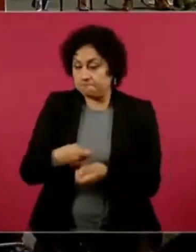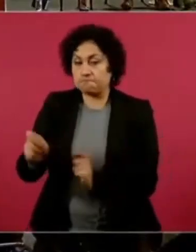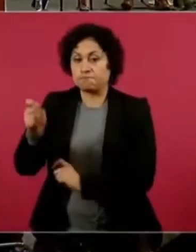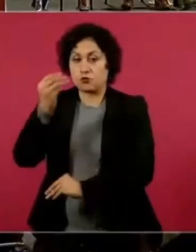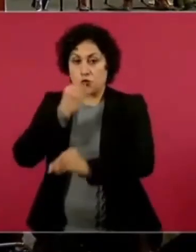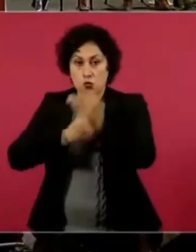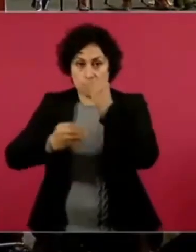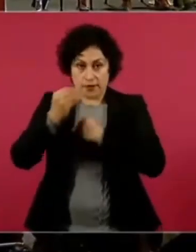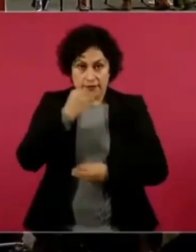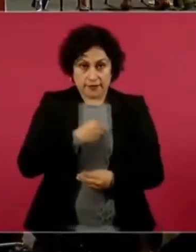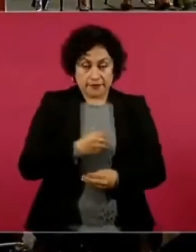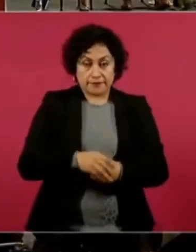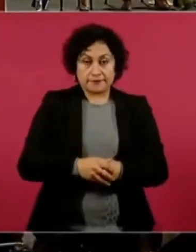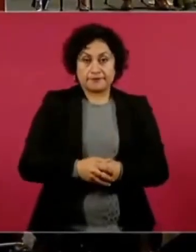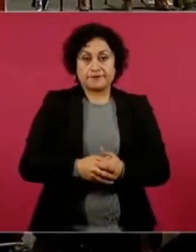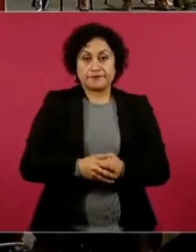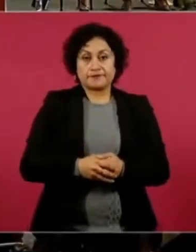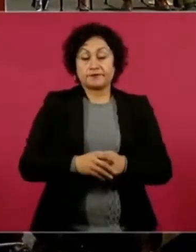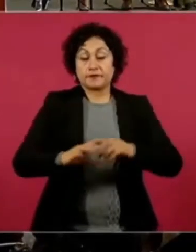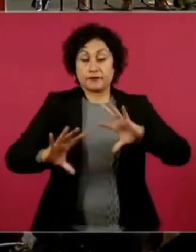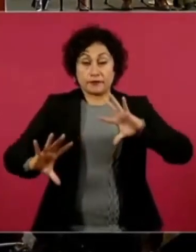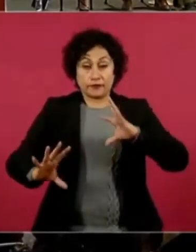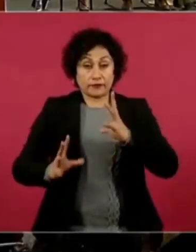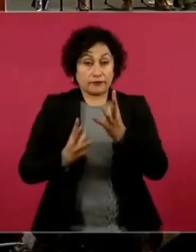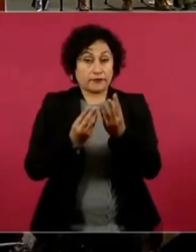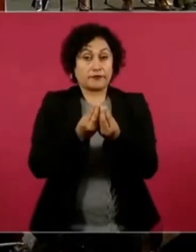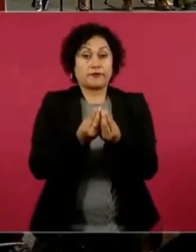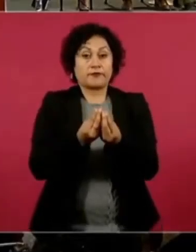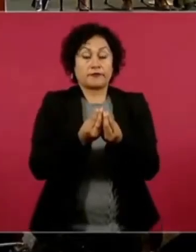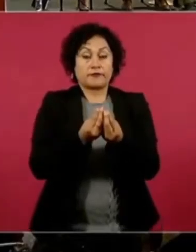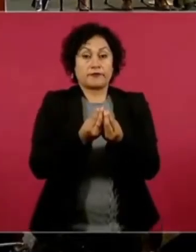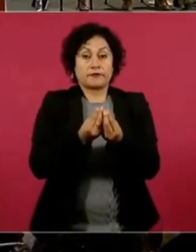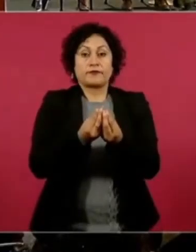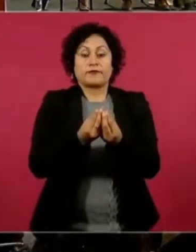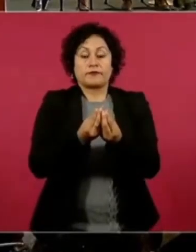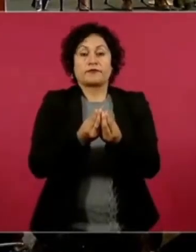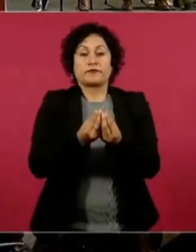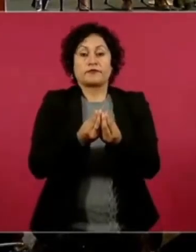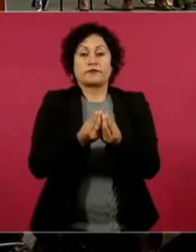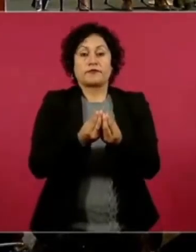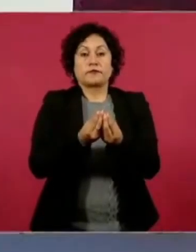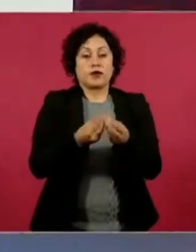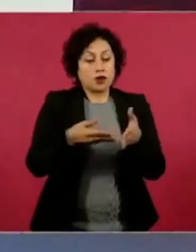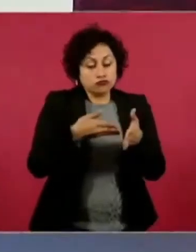En total, en raciones,